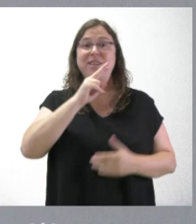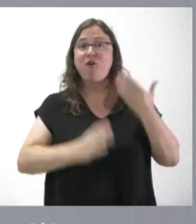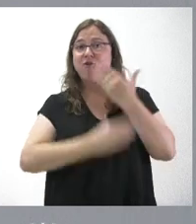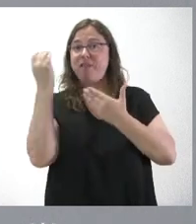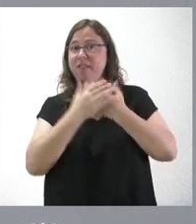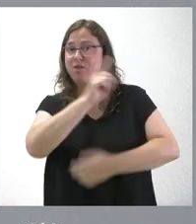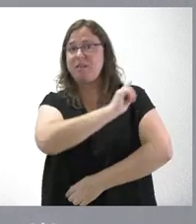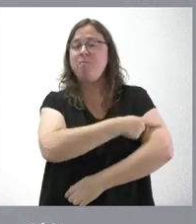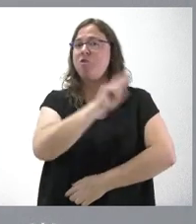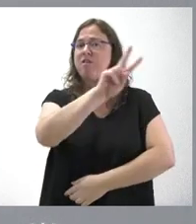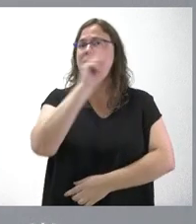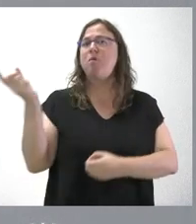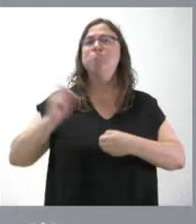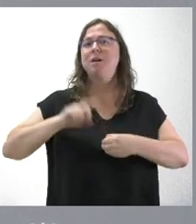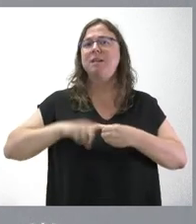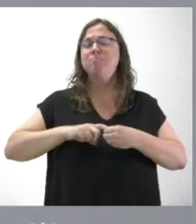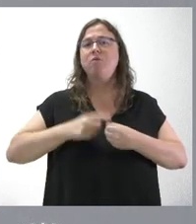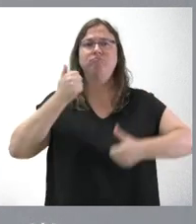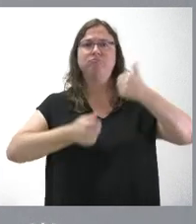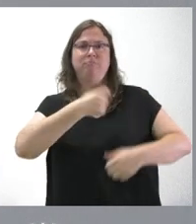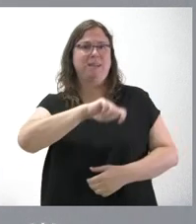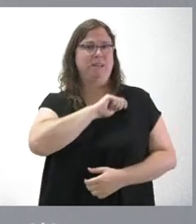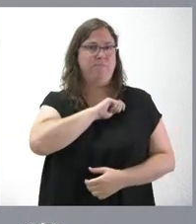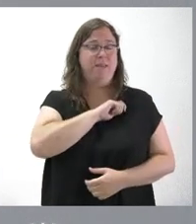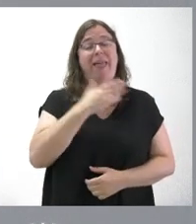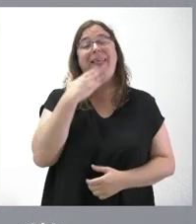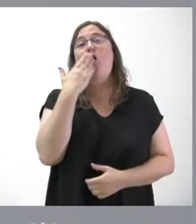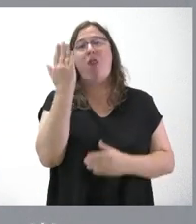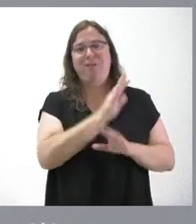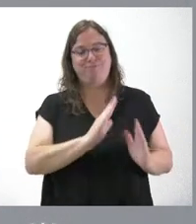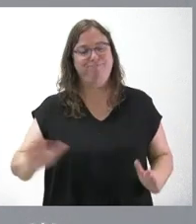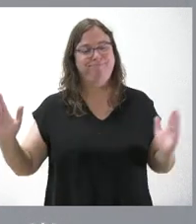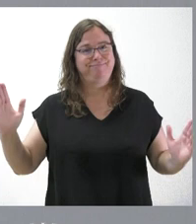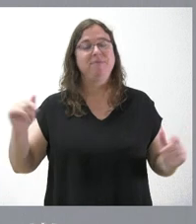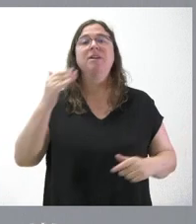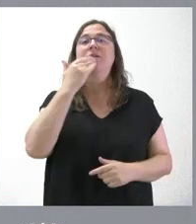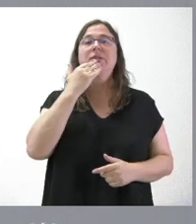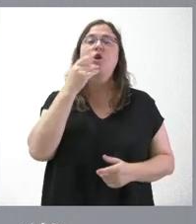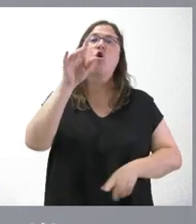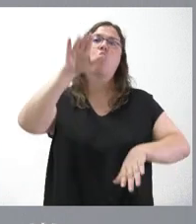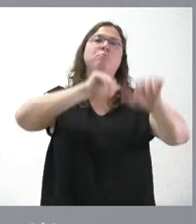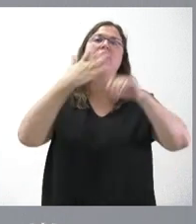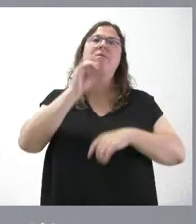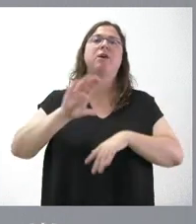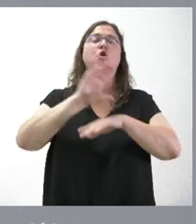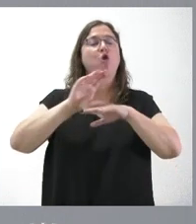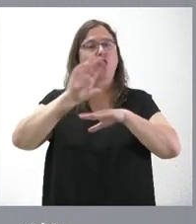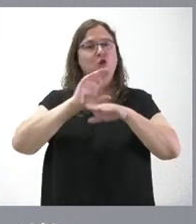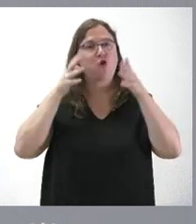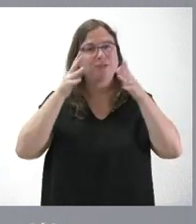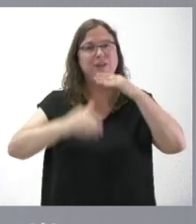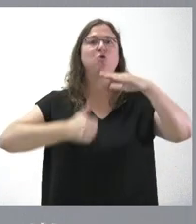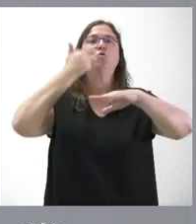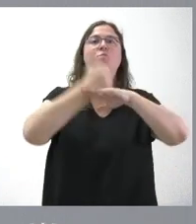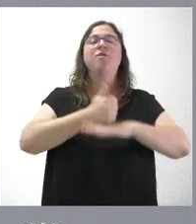deportivas que participan en los Campeonatos de España en edad escolar, que se convocan por el Consejo Superior de Deportes. Estas subvenciones